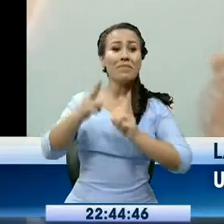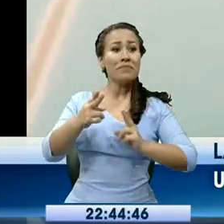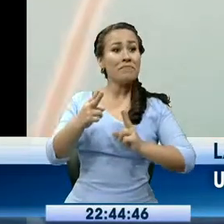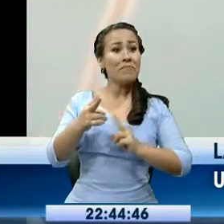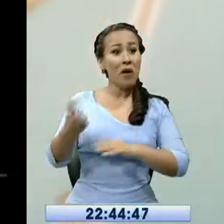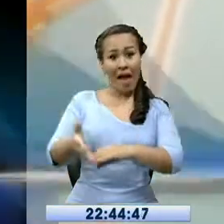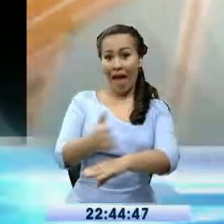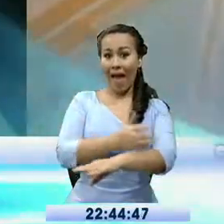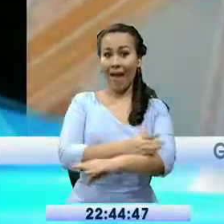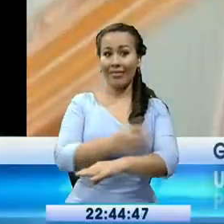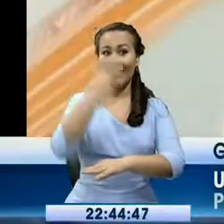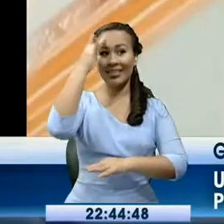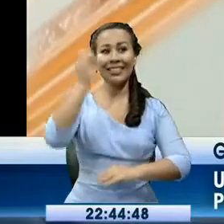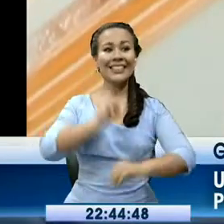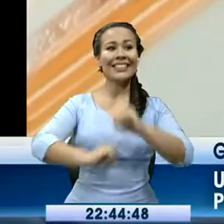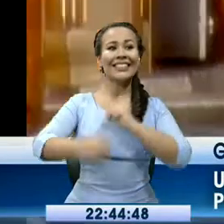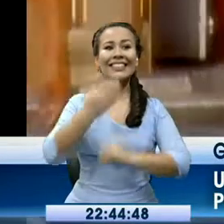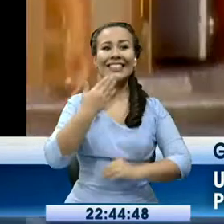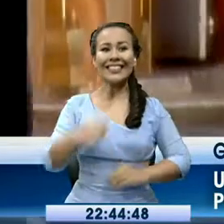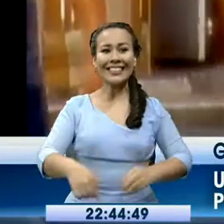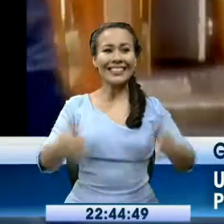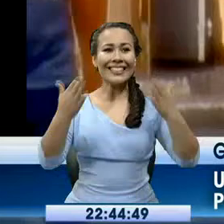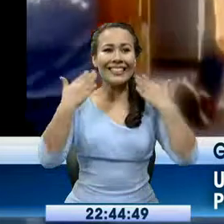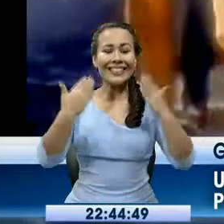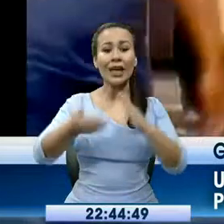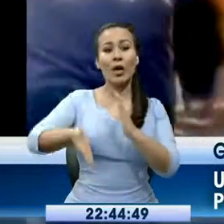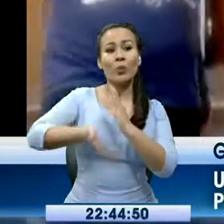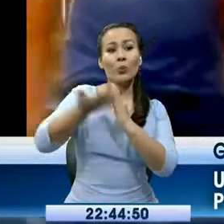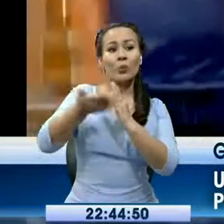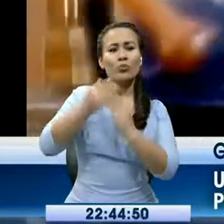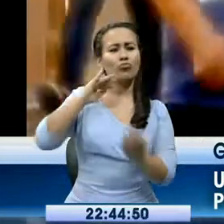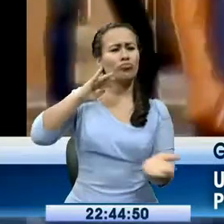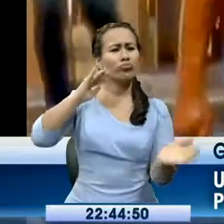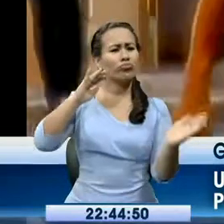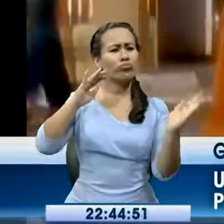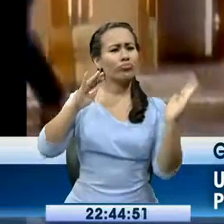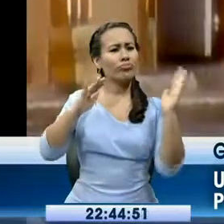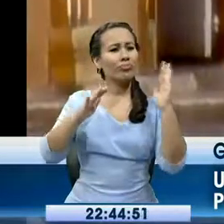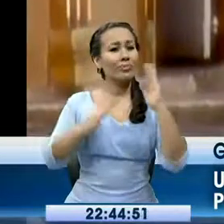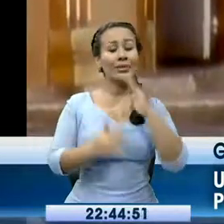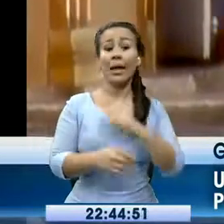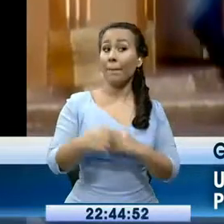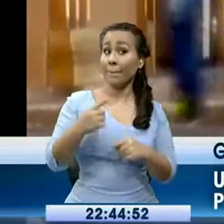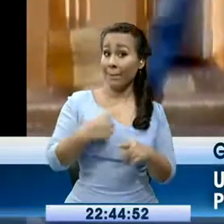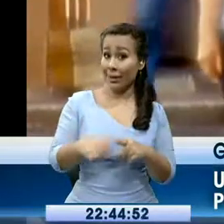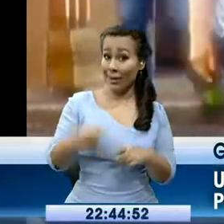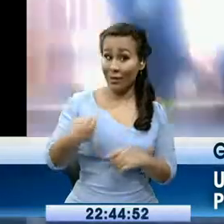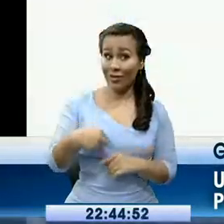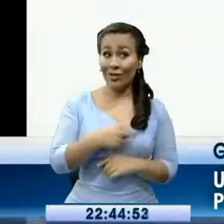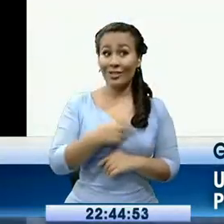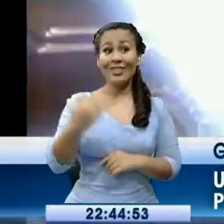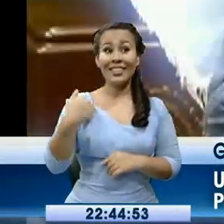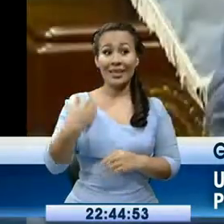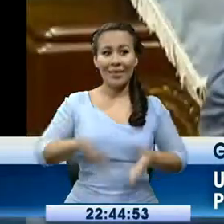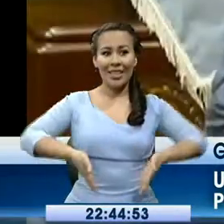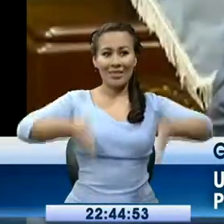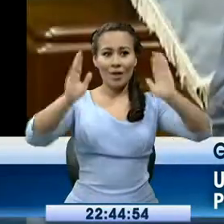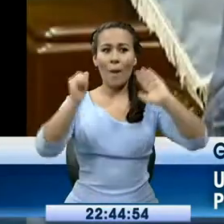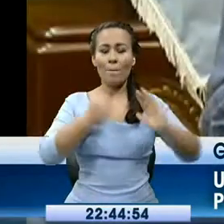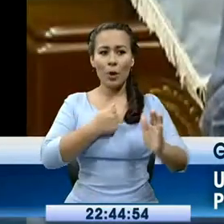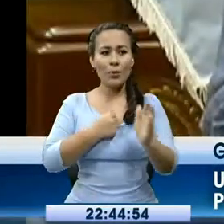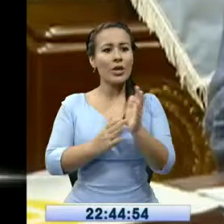de la urbe guancabica. El Guayaquil se ha ido construyendo y reconstruyendo, pero tenemos edificios propios,